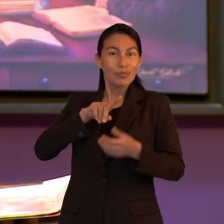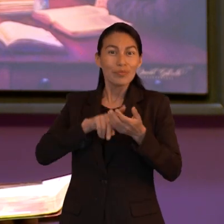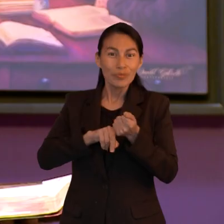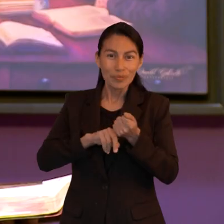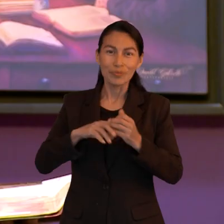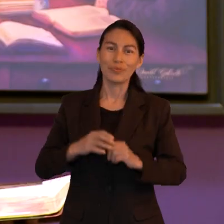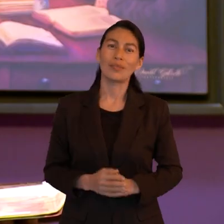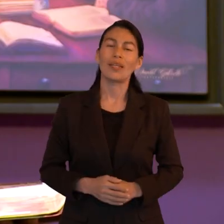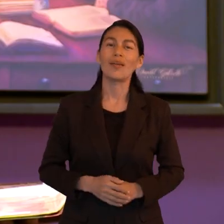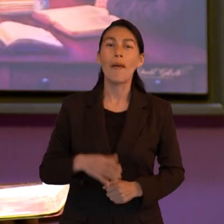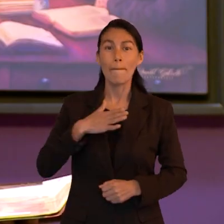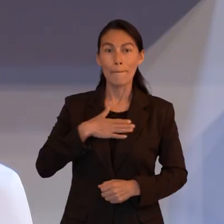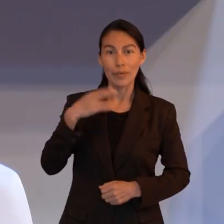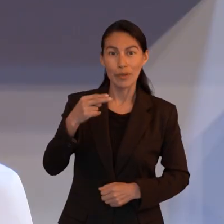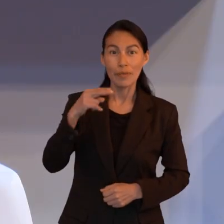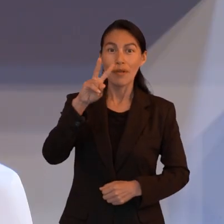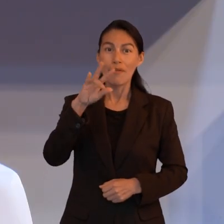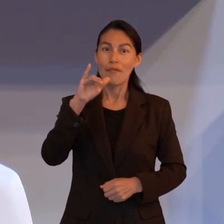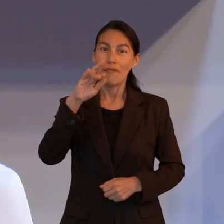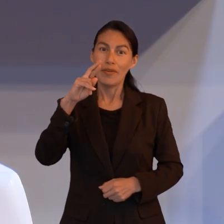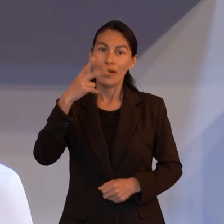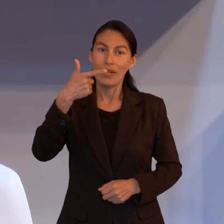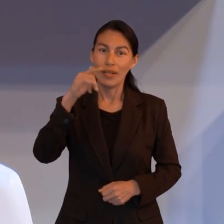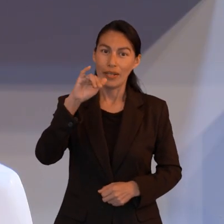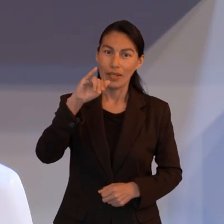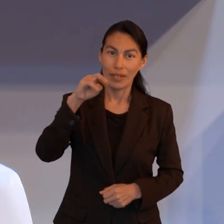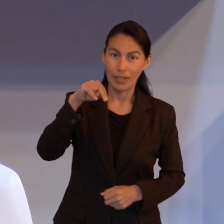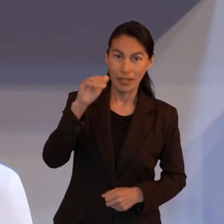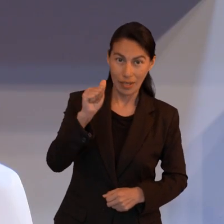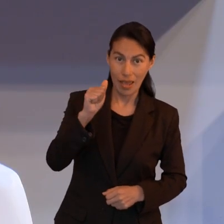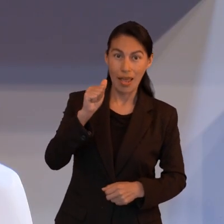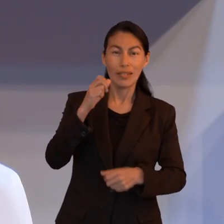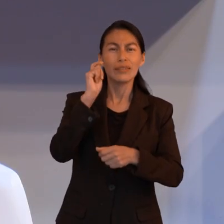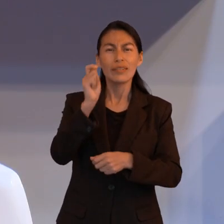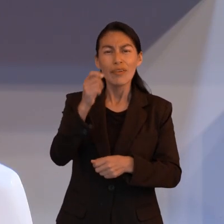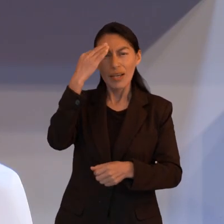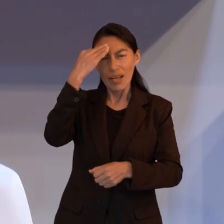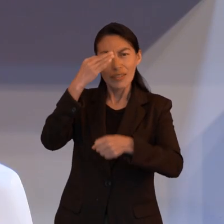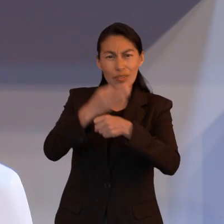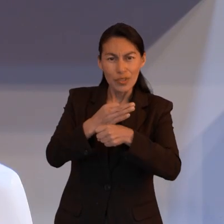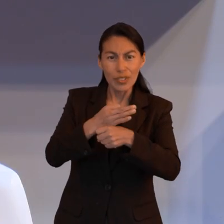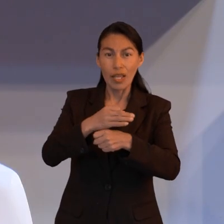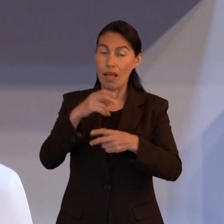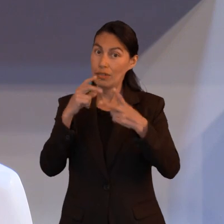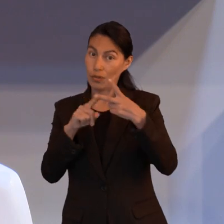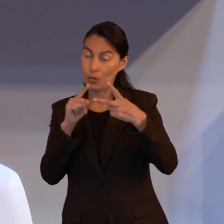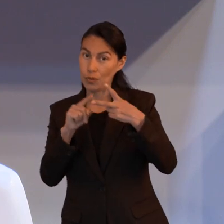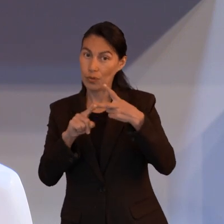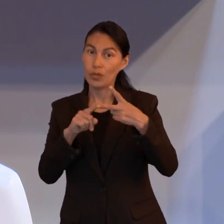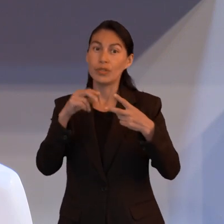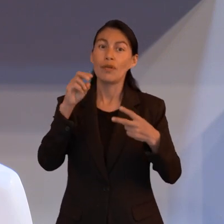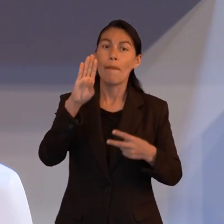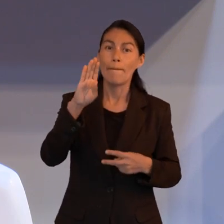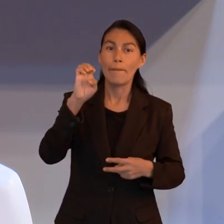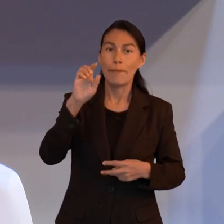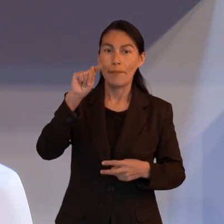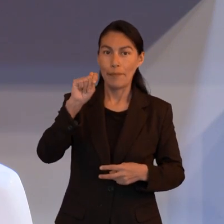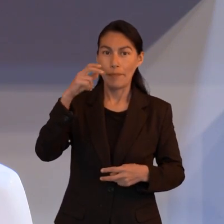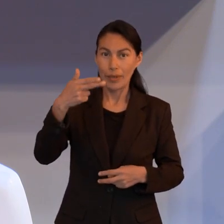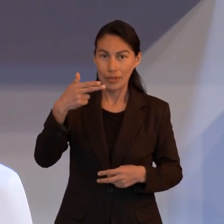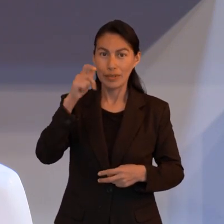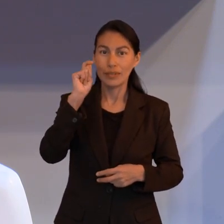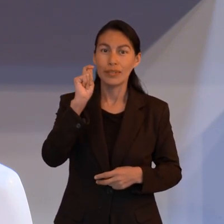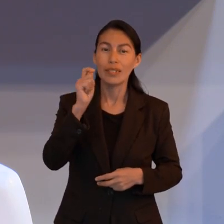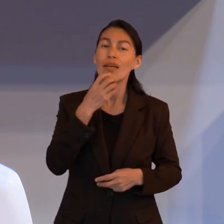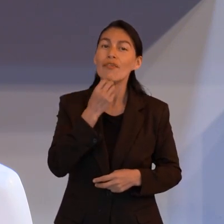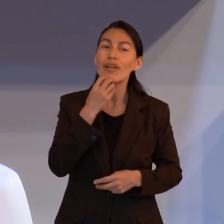a Cristo. Y mi nombre es Virginia B. Díaz, y mi nombre, el primero significa doncella, y el segundo es la letra del